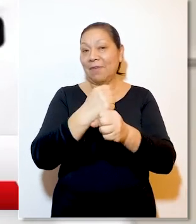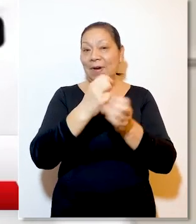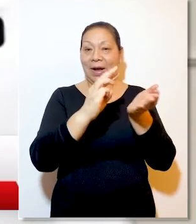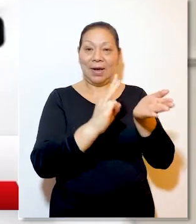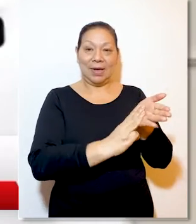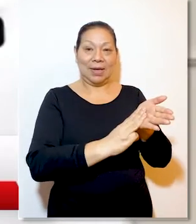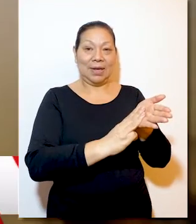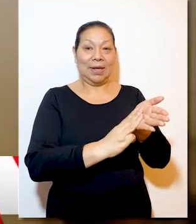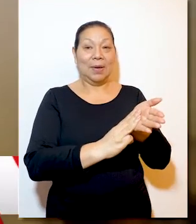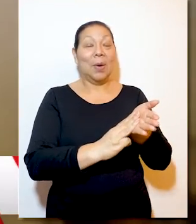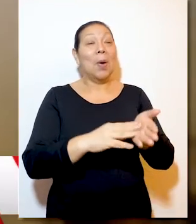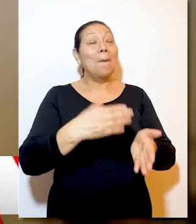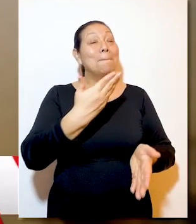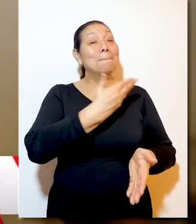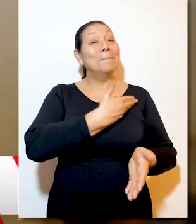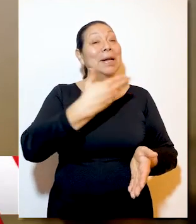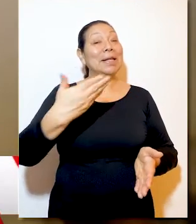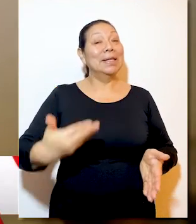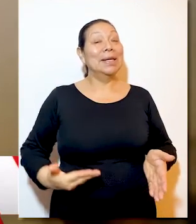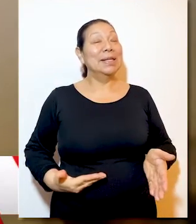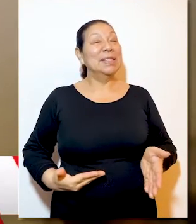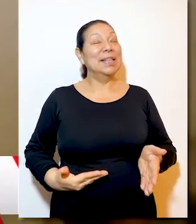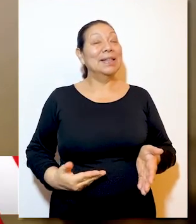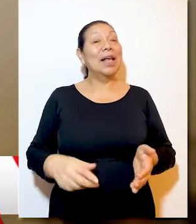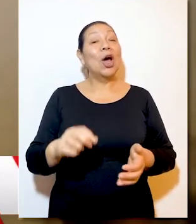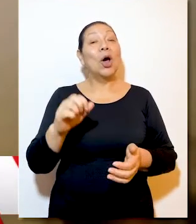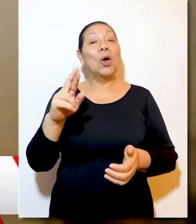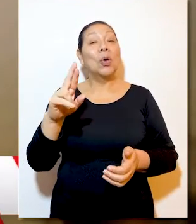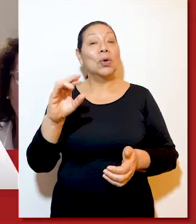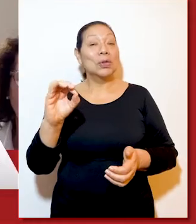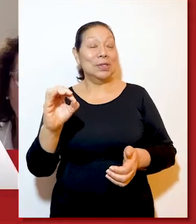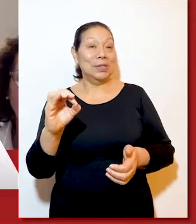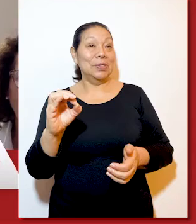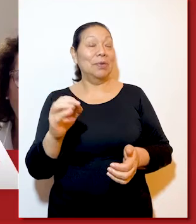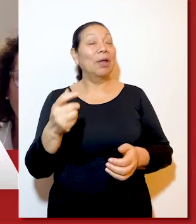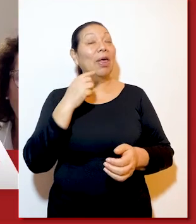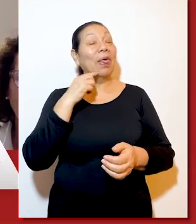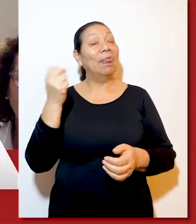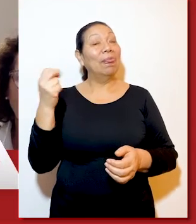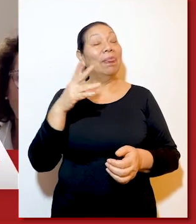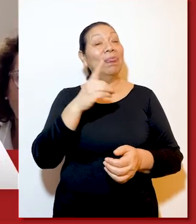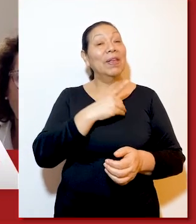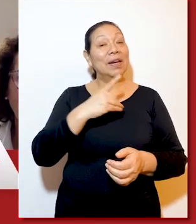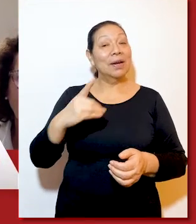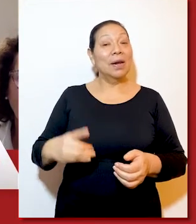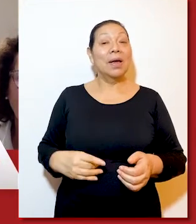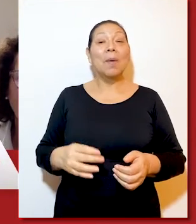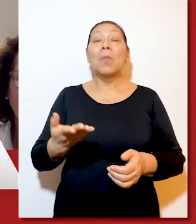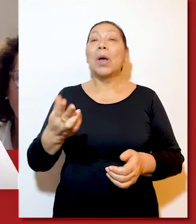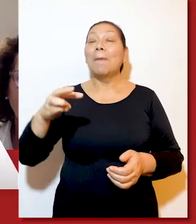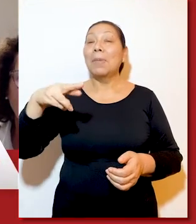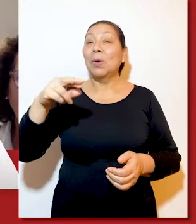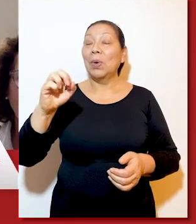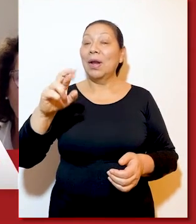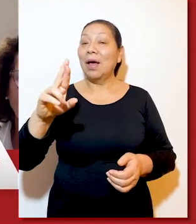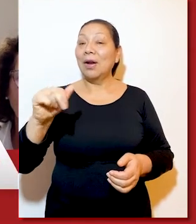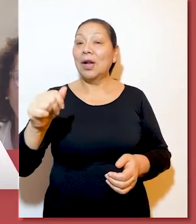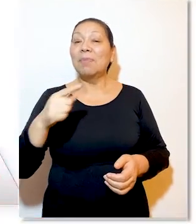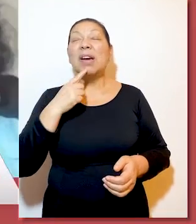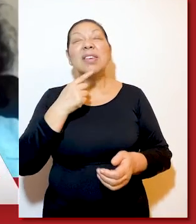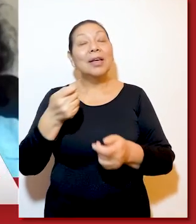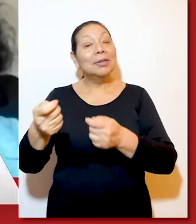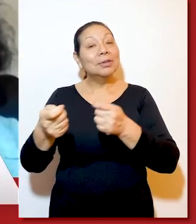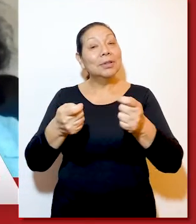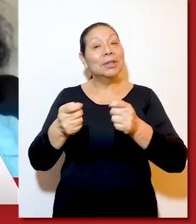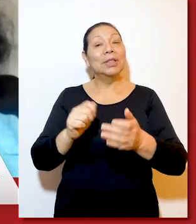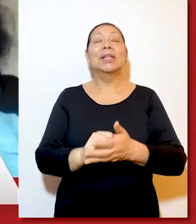Defensoría del Pueblo, Tarsila Rivera, presidenta de Chirapac, Rocío Gutiérrez, subdirectora de la ONG Manuela Ramos,